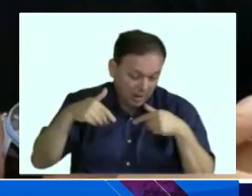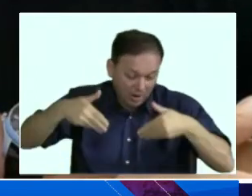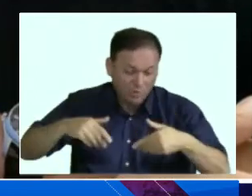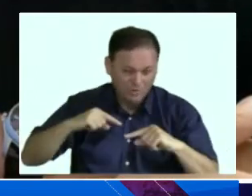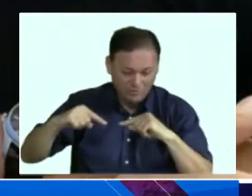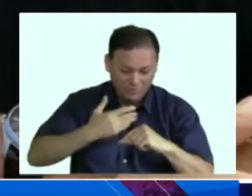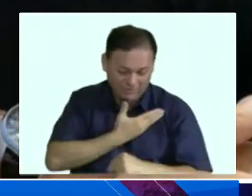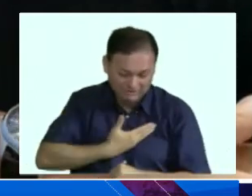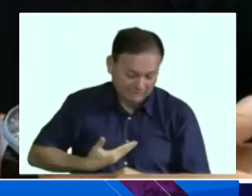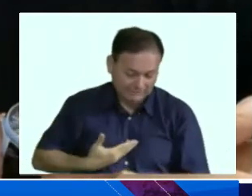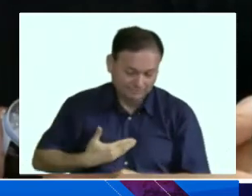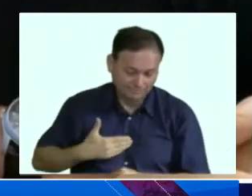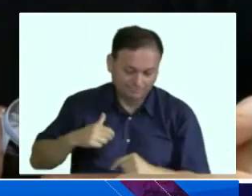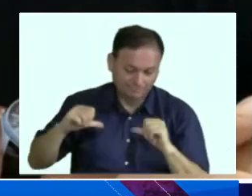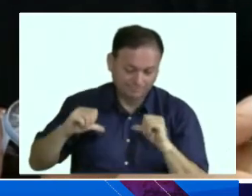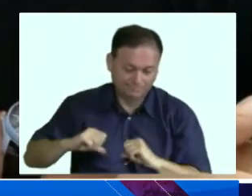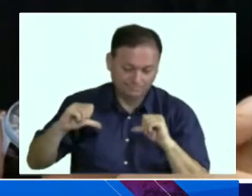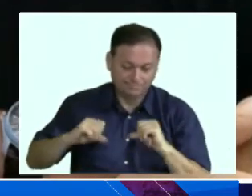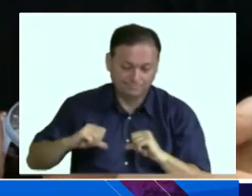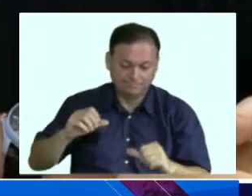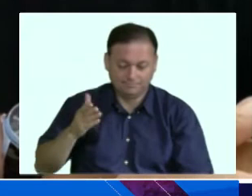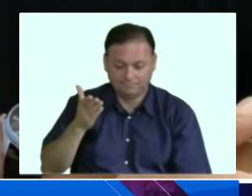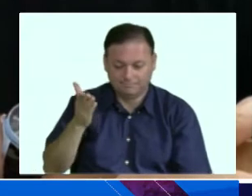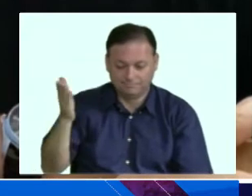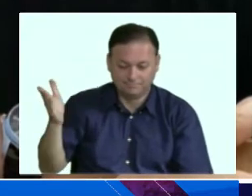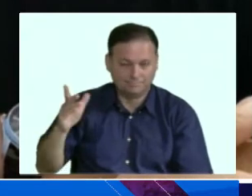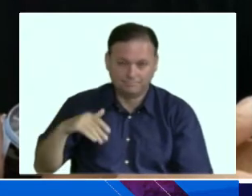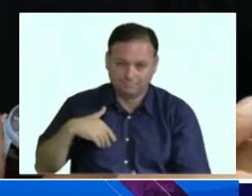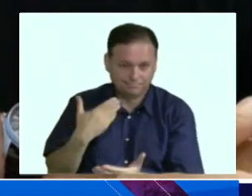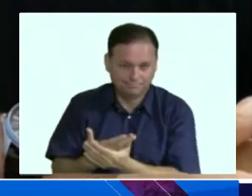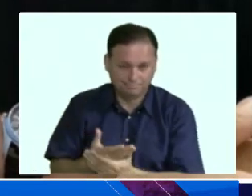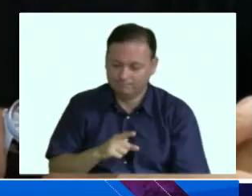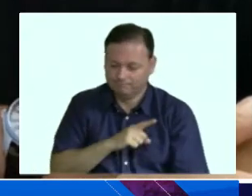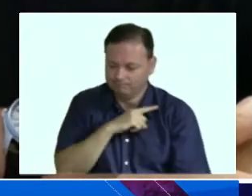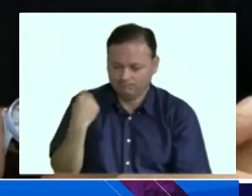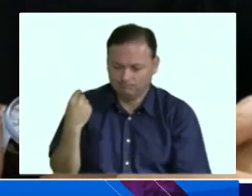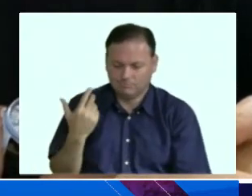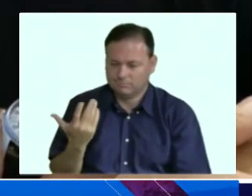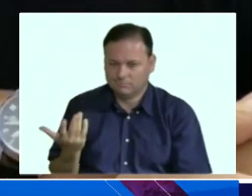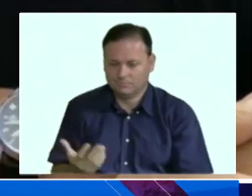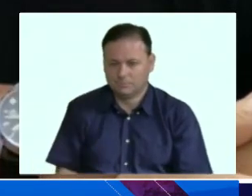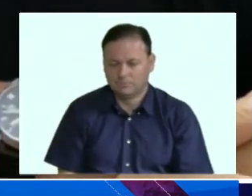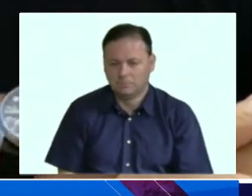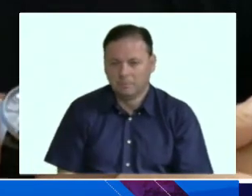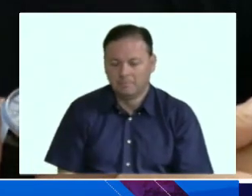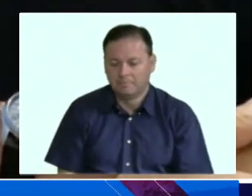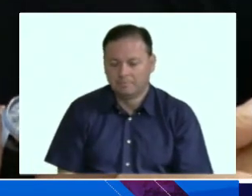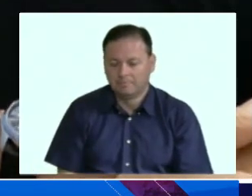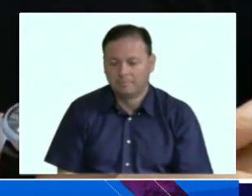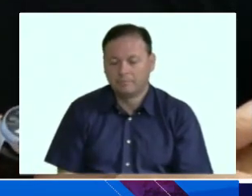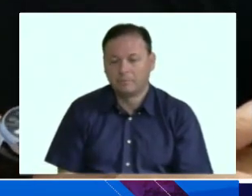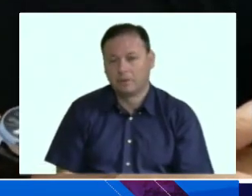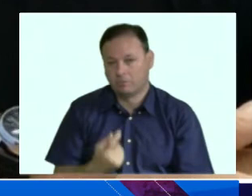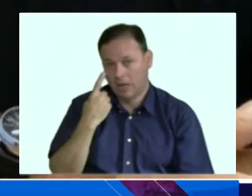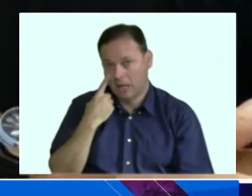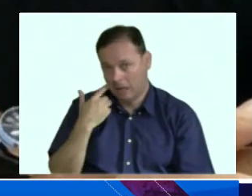gran porcentaje son gente incapaz de llevar adelante cualquier institución, ¿verdad? Nosotros vamos a analizar y vamos a